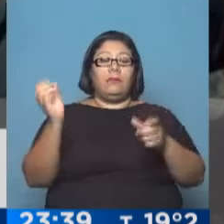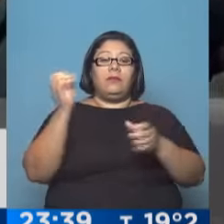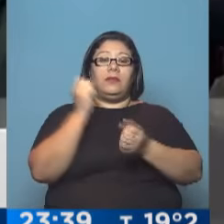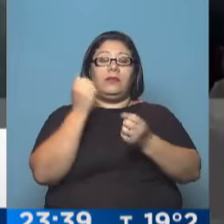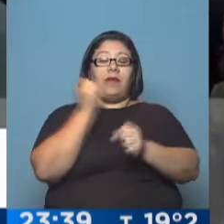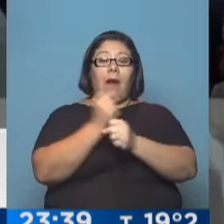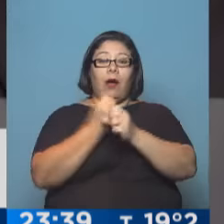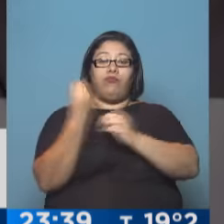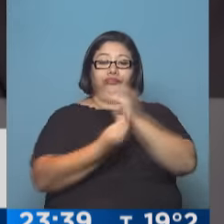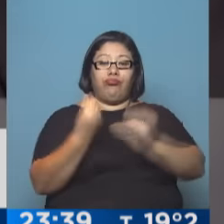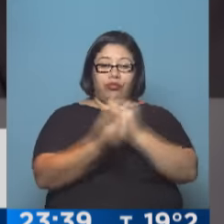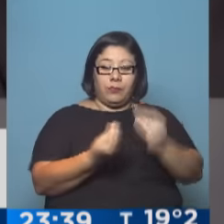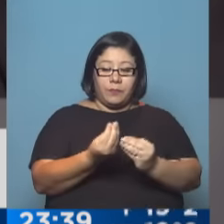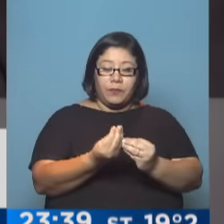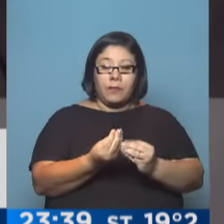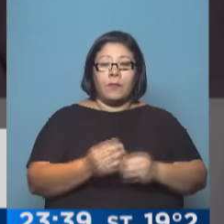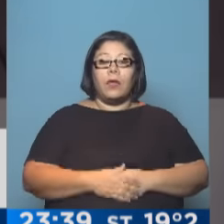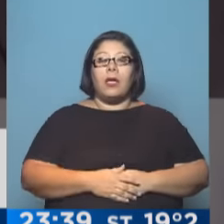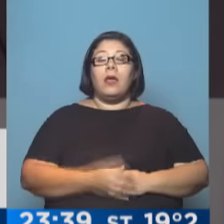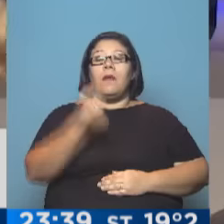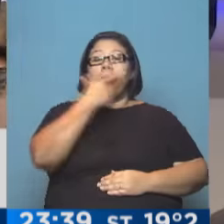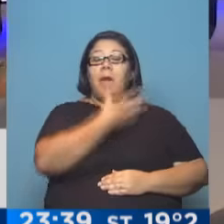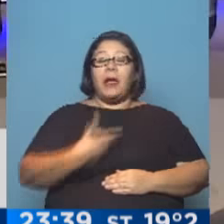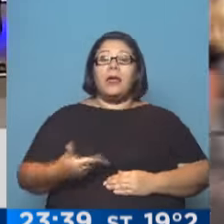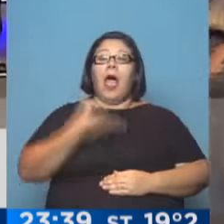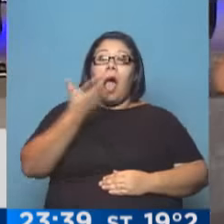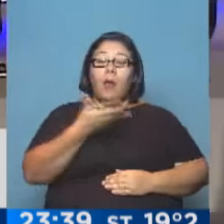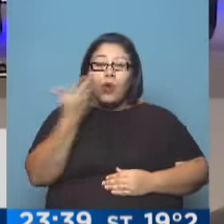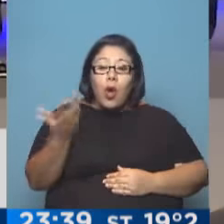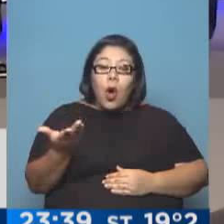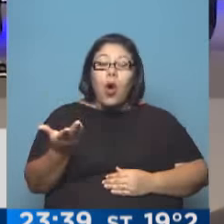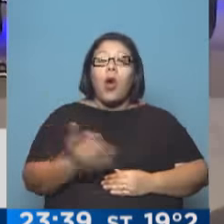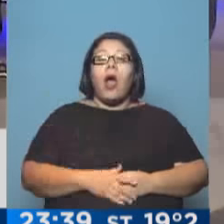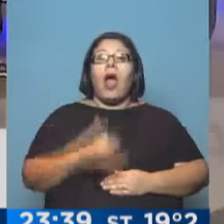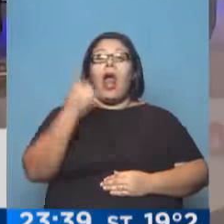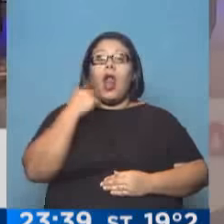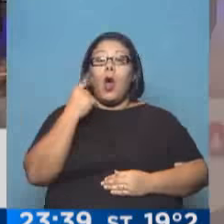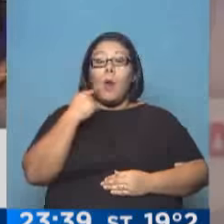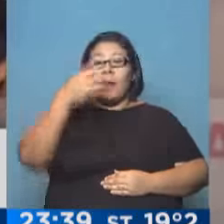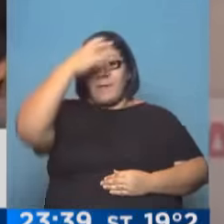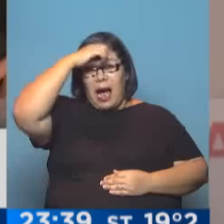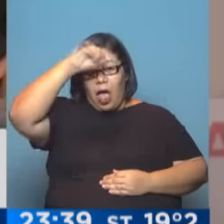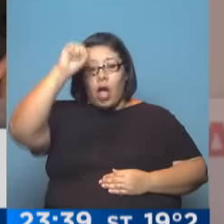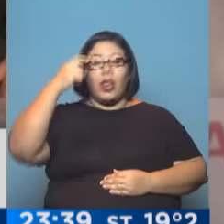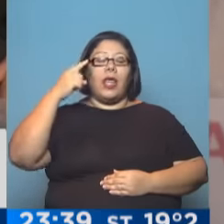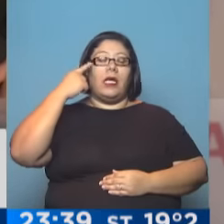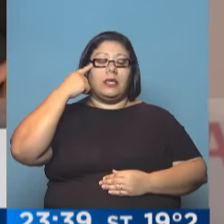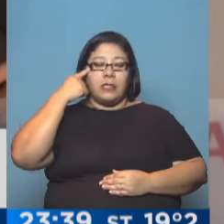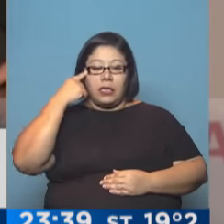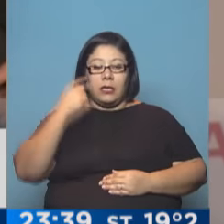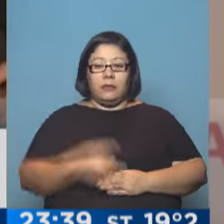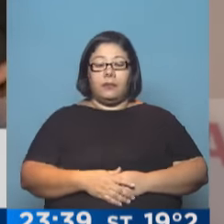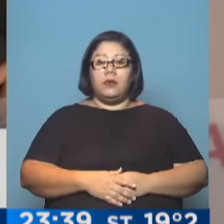jefe de Estado se dirigió especialmente al embajador de Japón a nuestro país, Noriteru Fukushima. Y quiero aprovechar que tenemos acá al